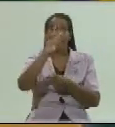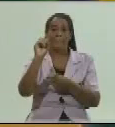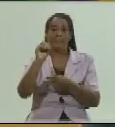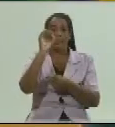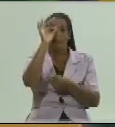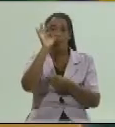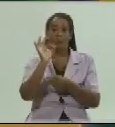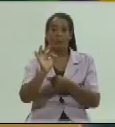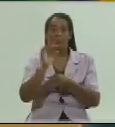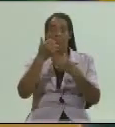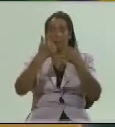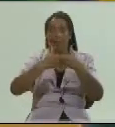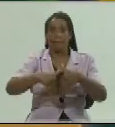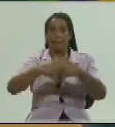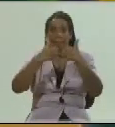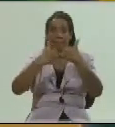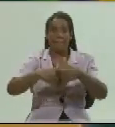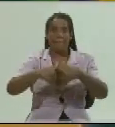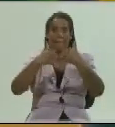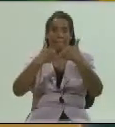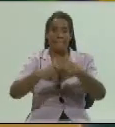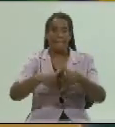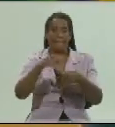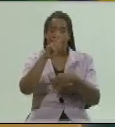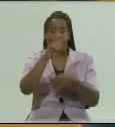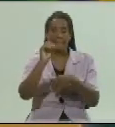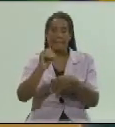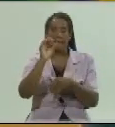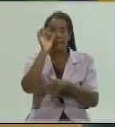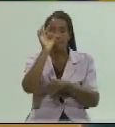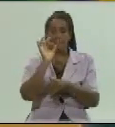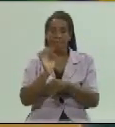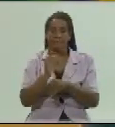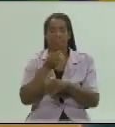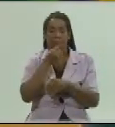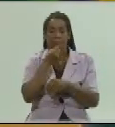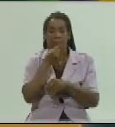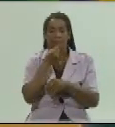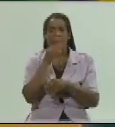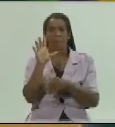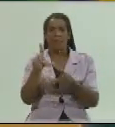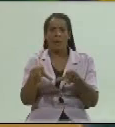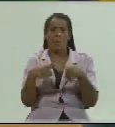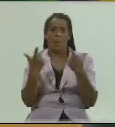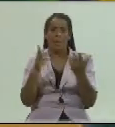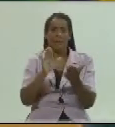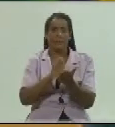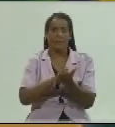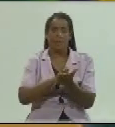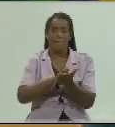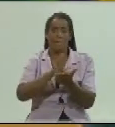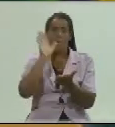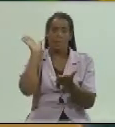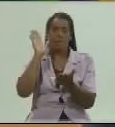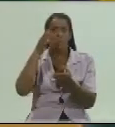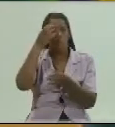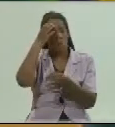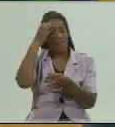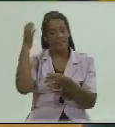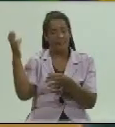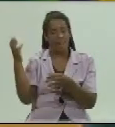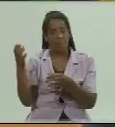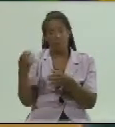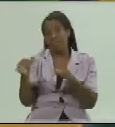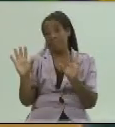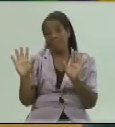producciones con el 20% de las producciones existentes se puede cumplir el compromiso con el Estado lo cual quiere decir